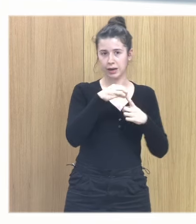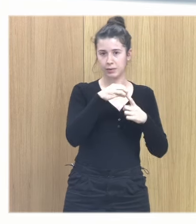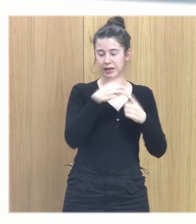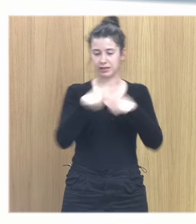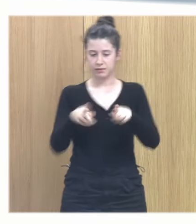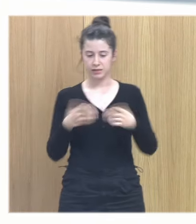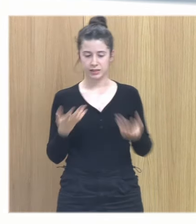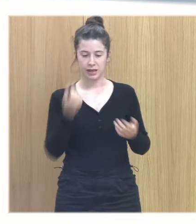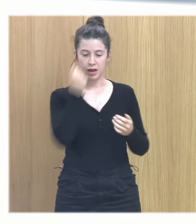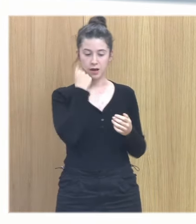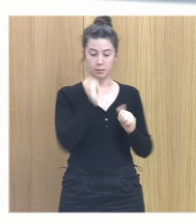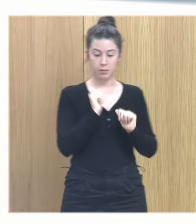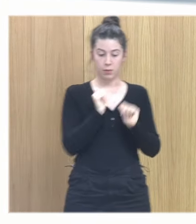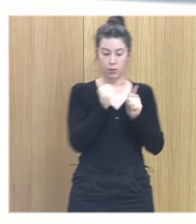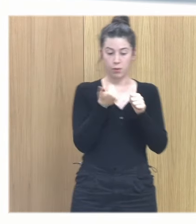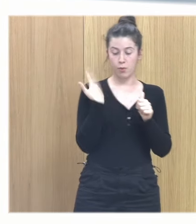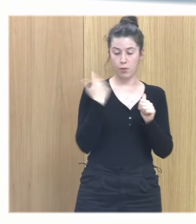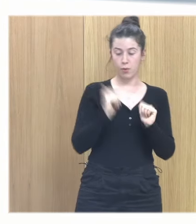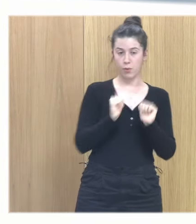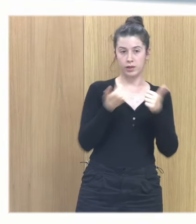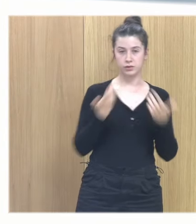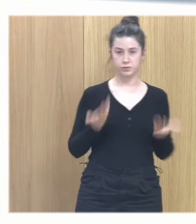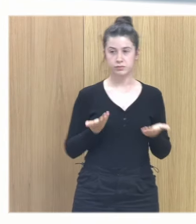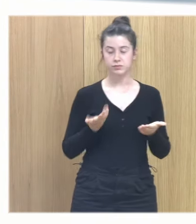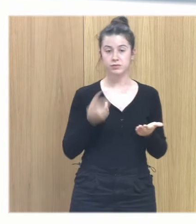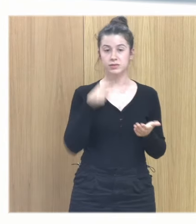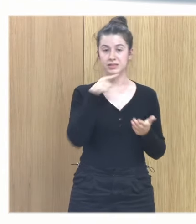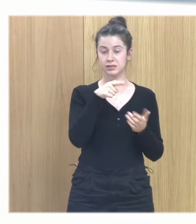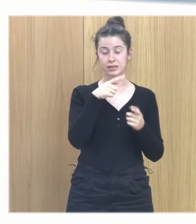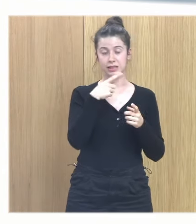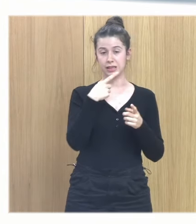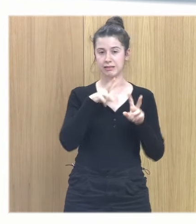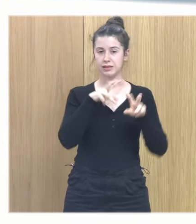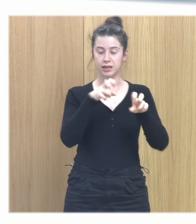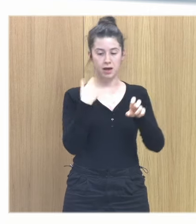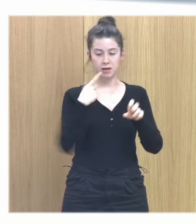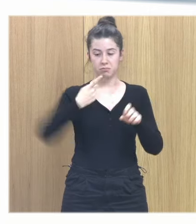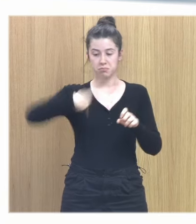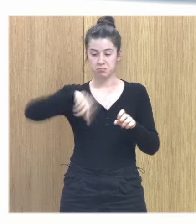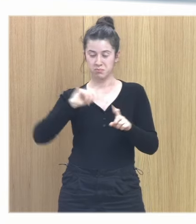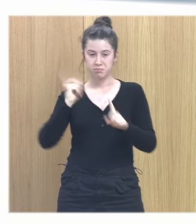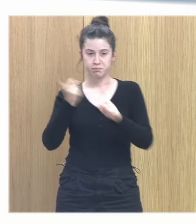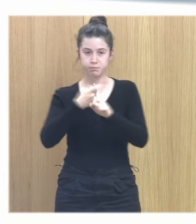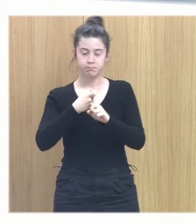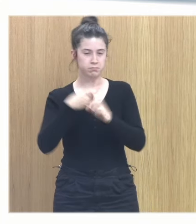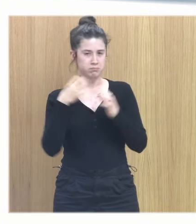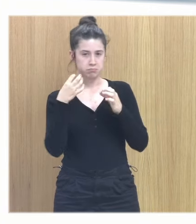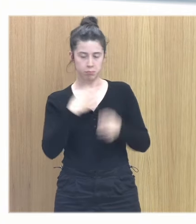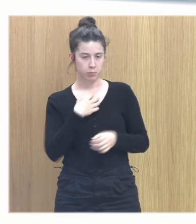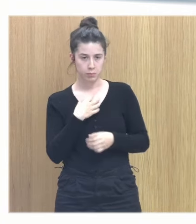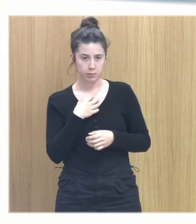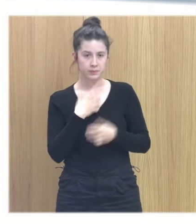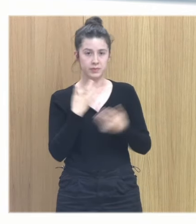cuándo empezó el abuso y esto es algo que no siempre llegamos a averiguar pero que hay una serie de indicadores que hay que seguir